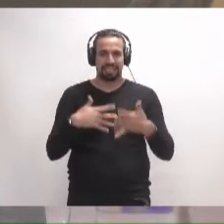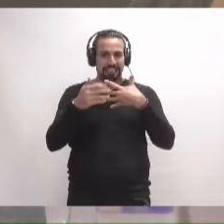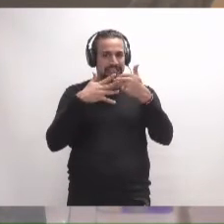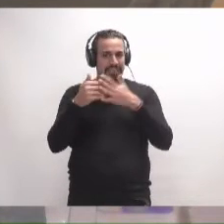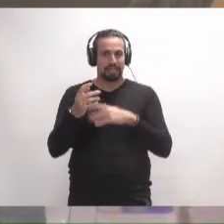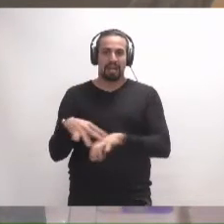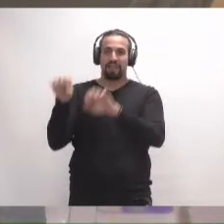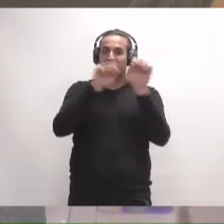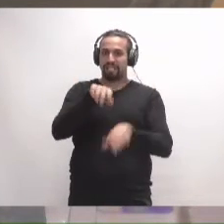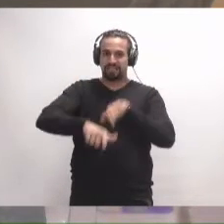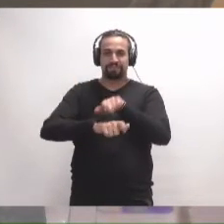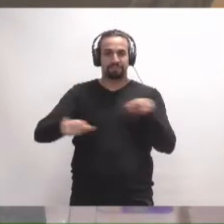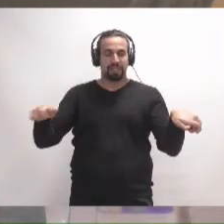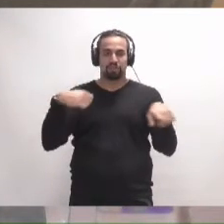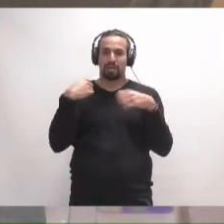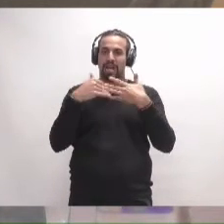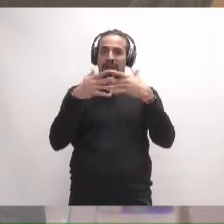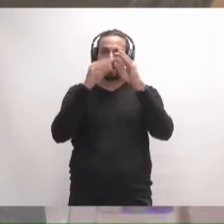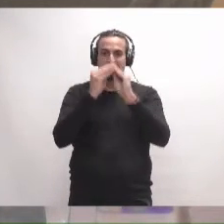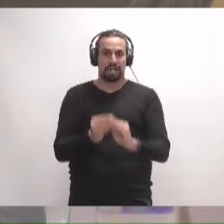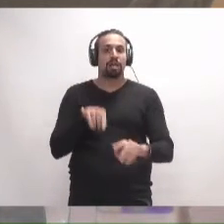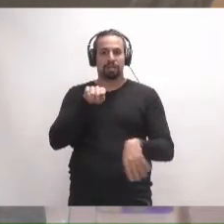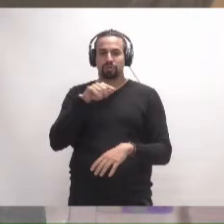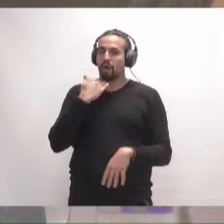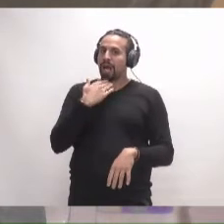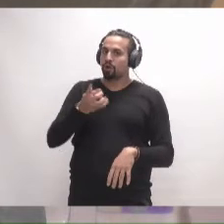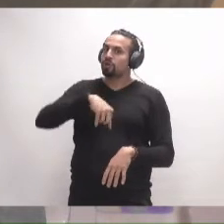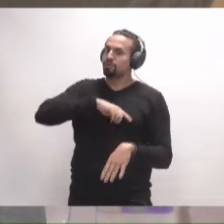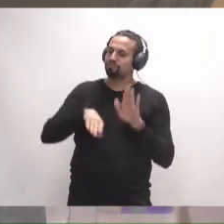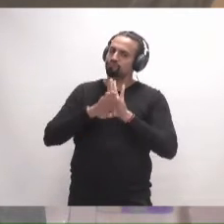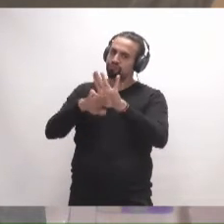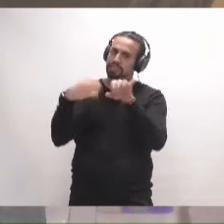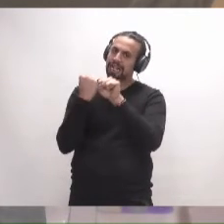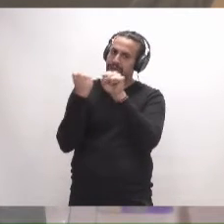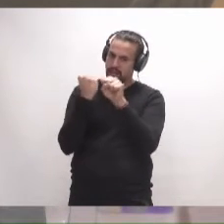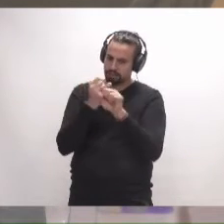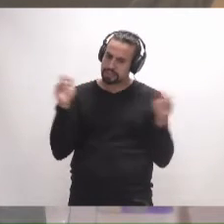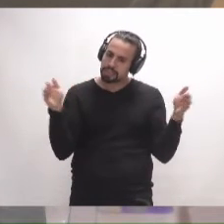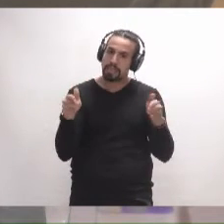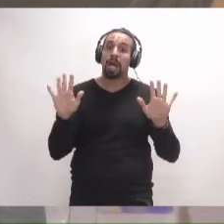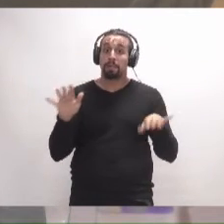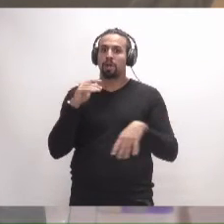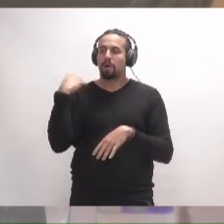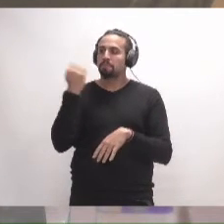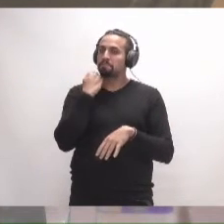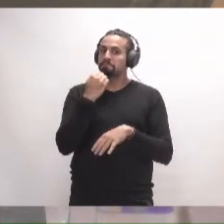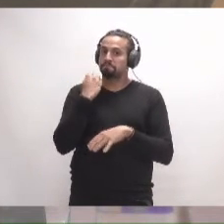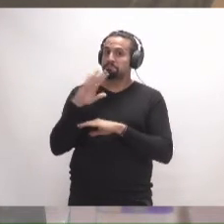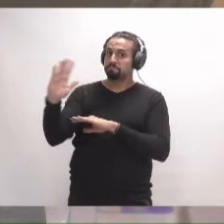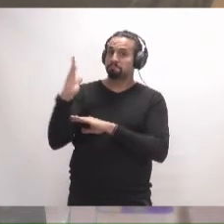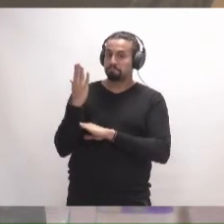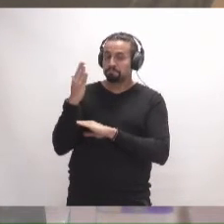la defensa de las artesanas va a seguir algo que vamos a seguir trabajando en ello. De hecho, lo que se ha presentado, las alegaciones que se han